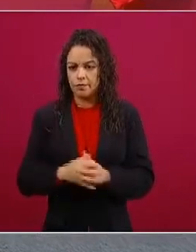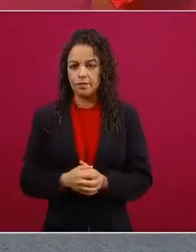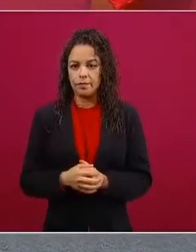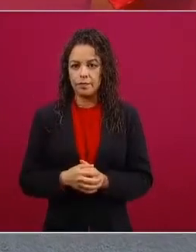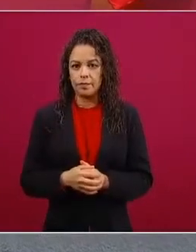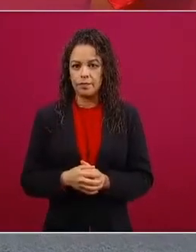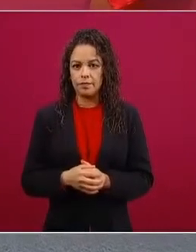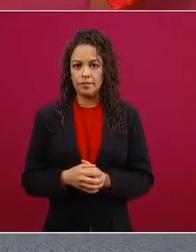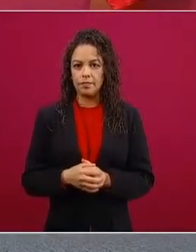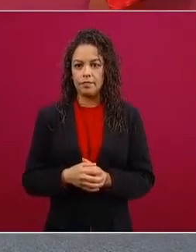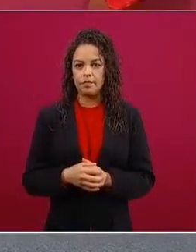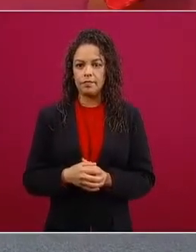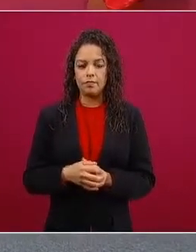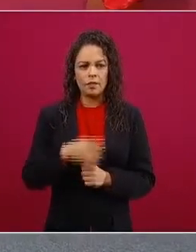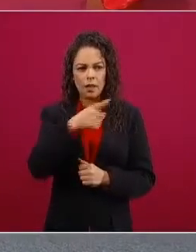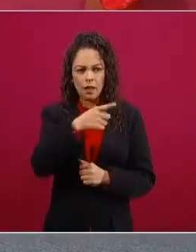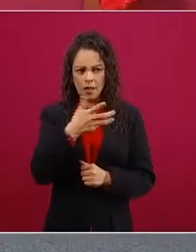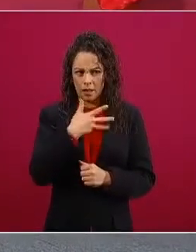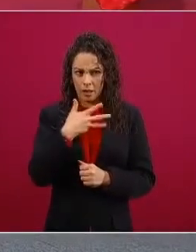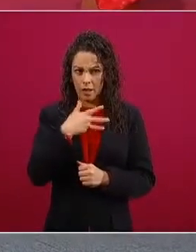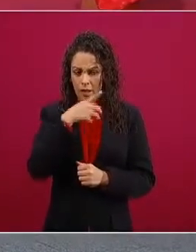ahí de los municipios